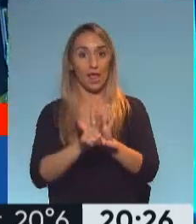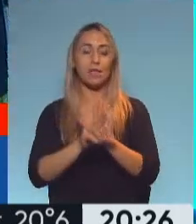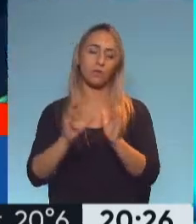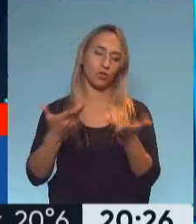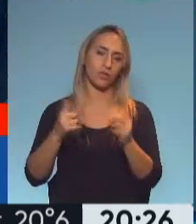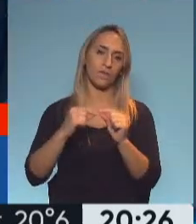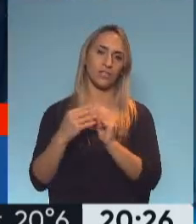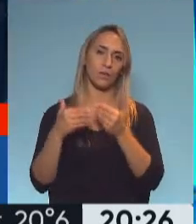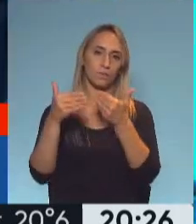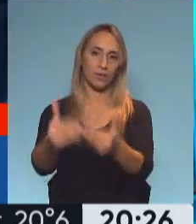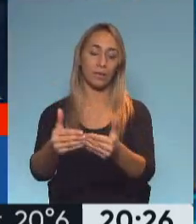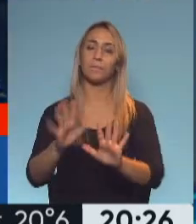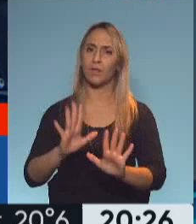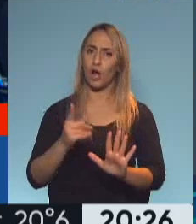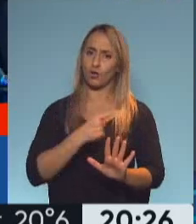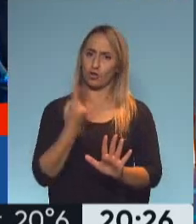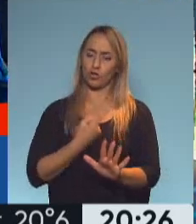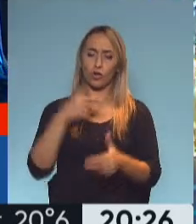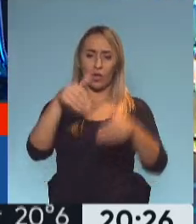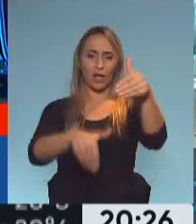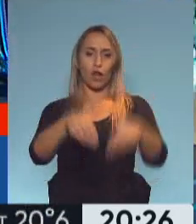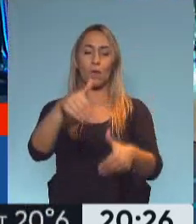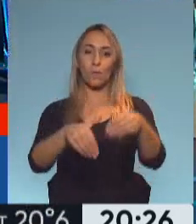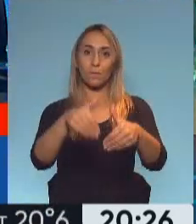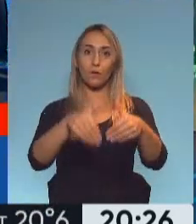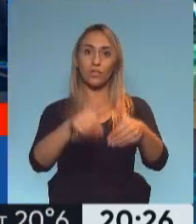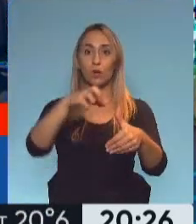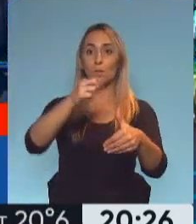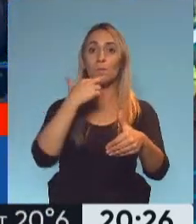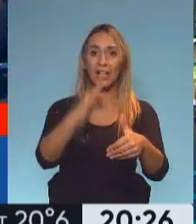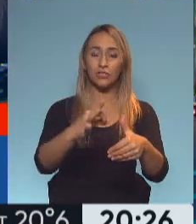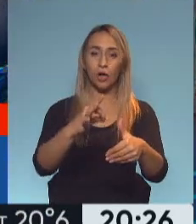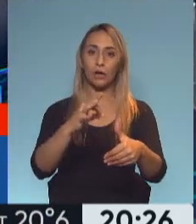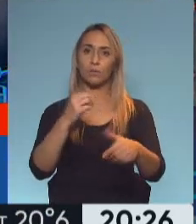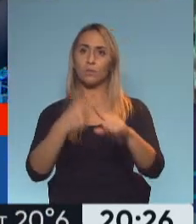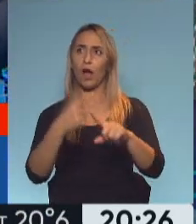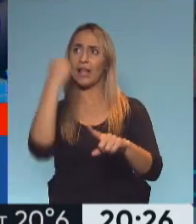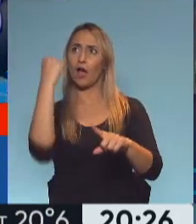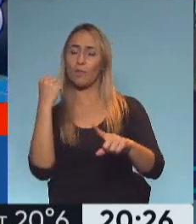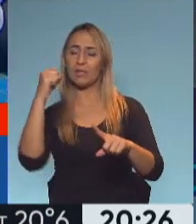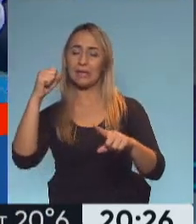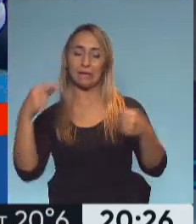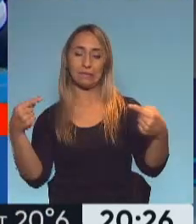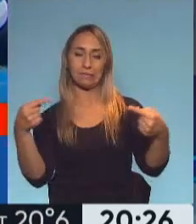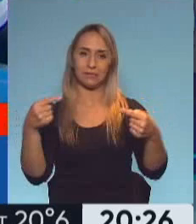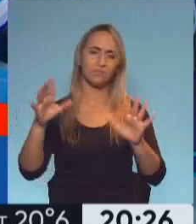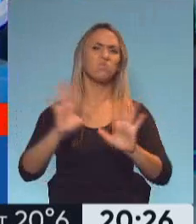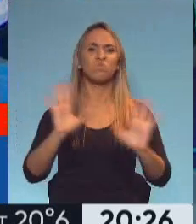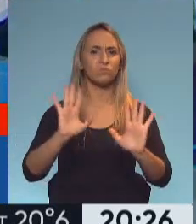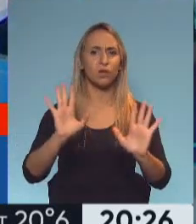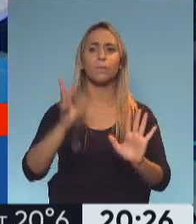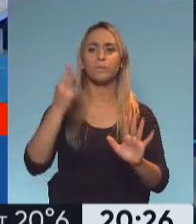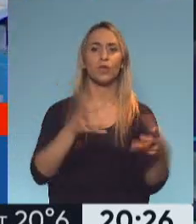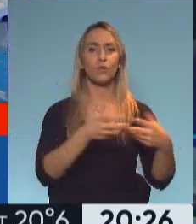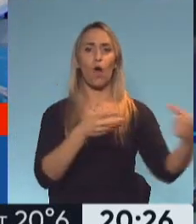Nuestra preocupación respecto a las PASO no es una preocupación económica. Muchos que, inclusive en el pasado, la oposición planteaba que se